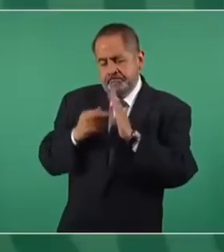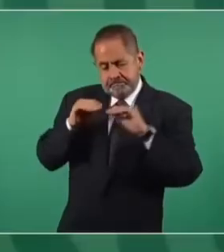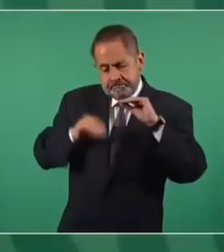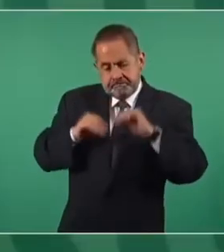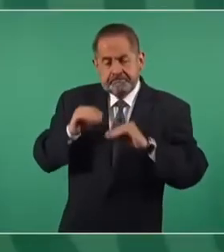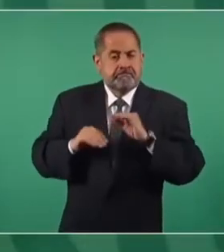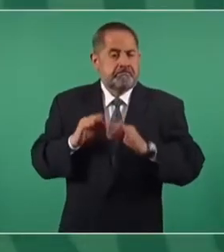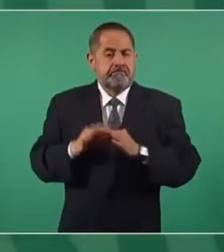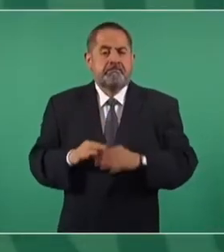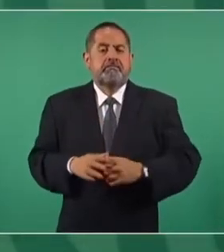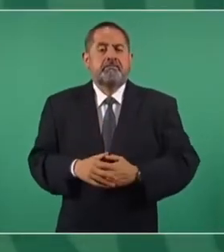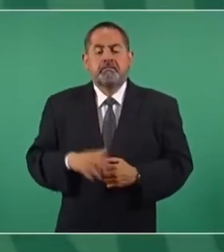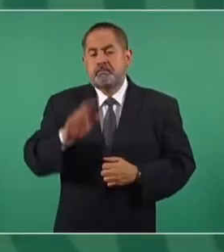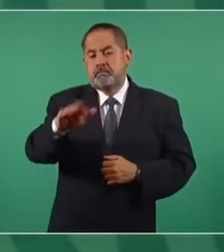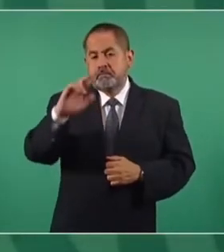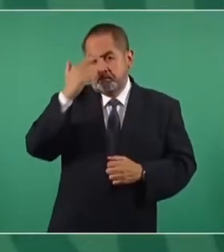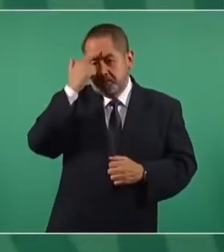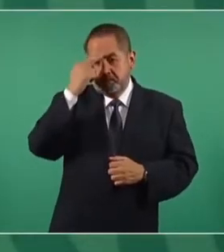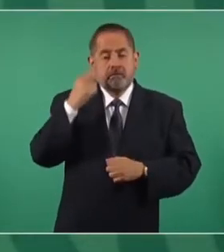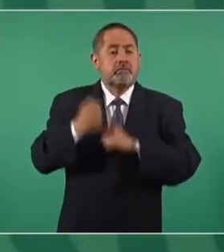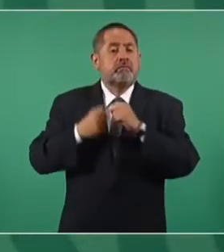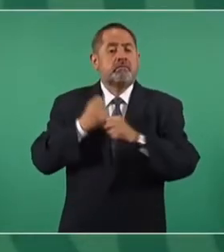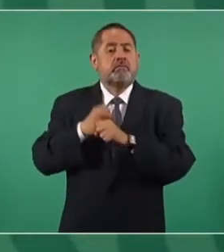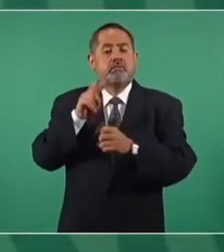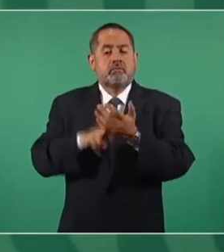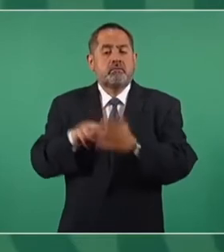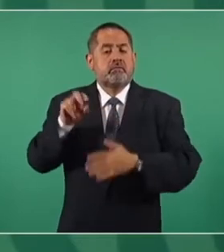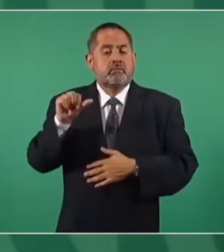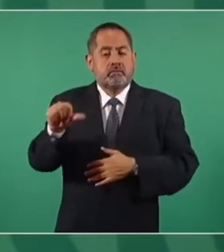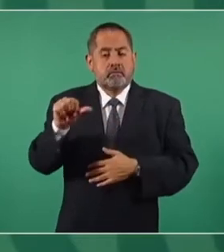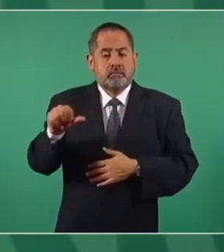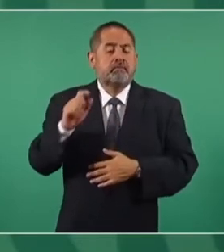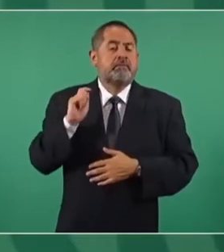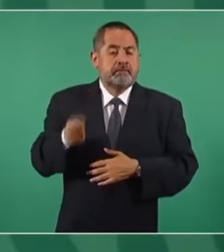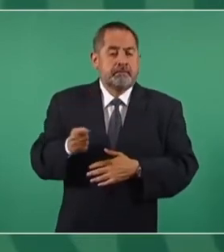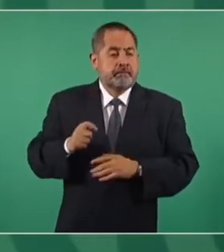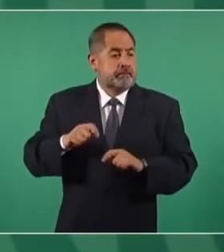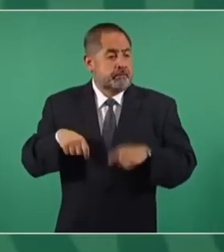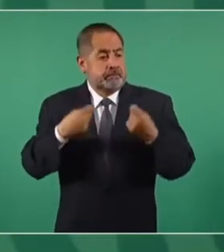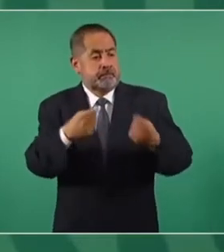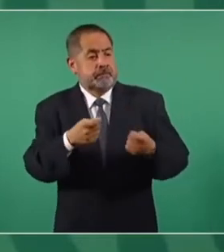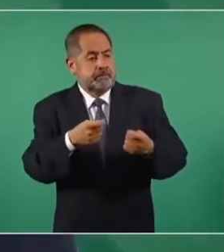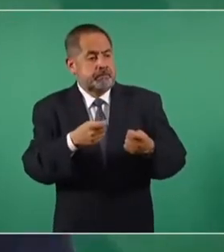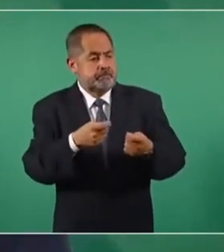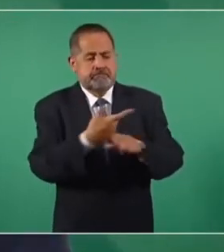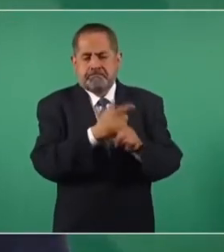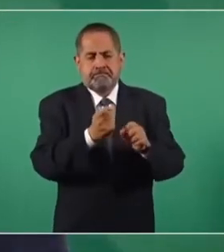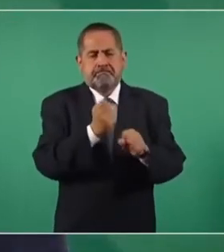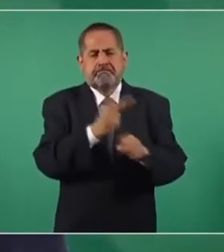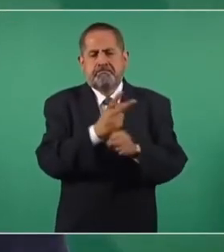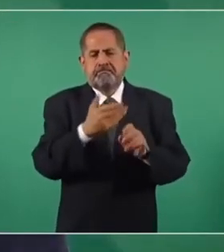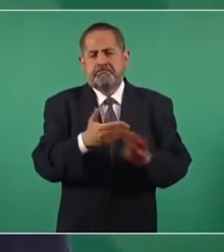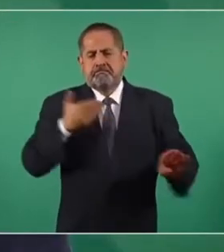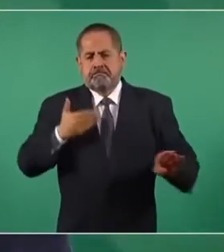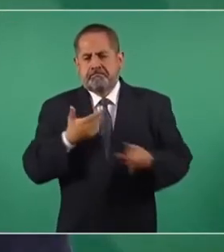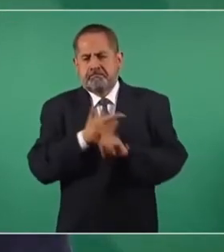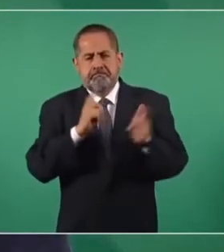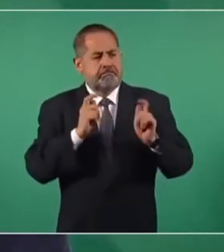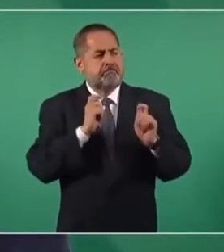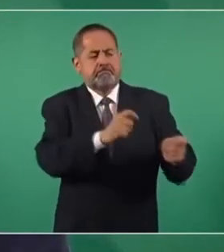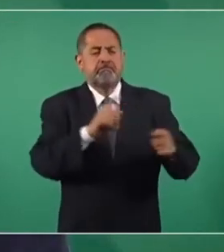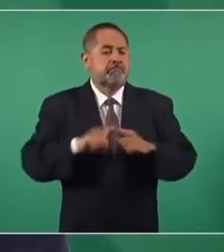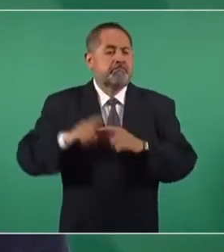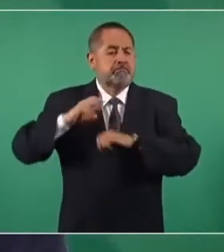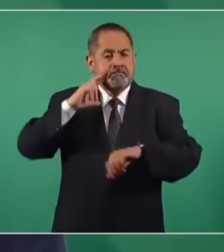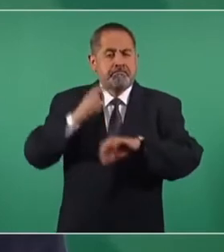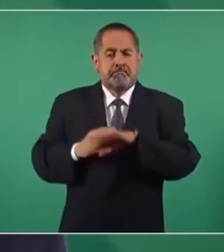Hay que recordar que a partir de 2016, el otorgamiento de la libertad anticipada es atribución exclusiva del Poder